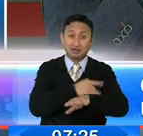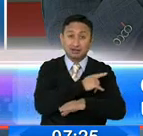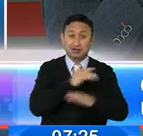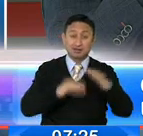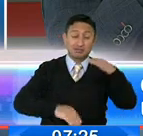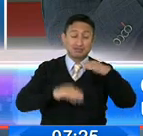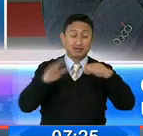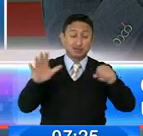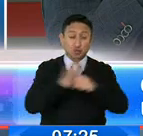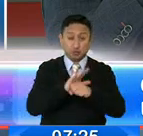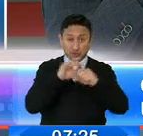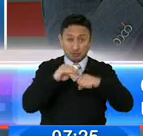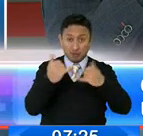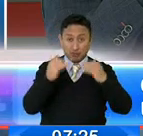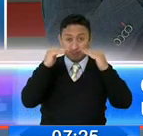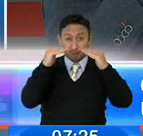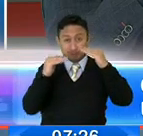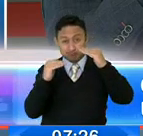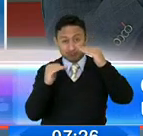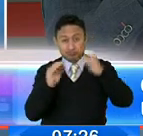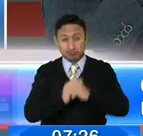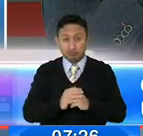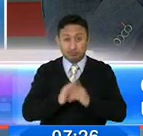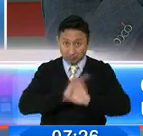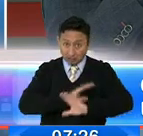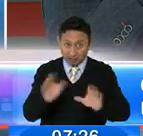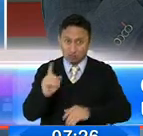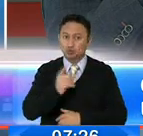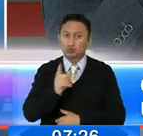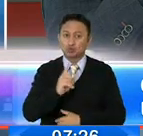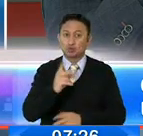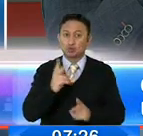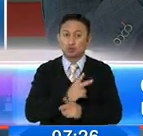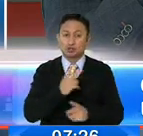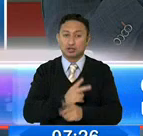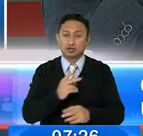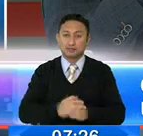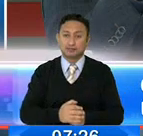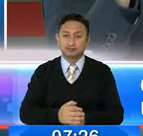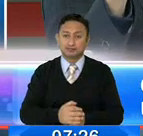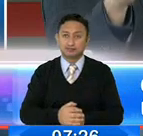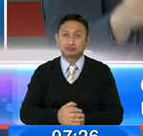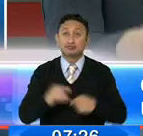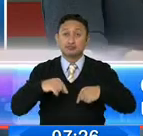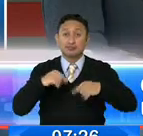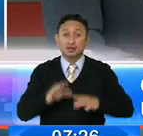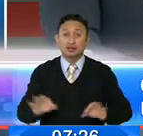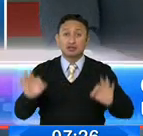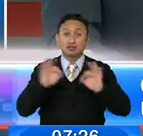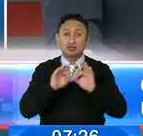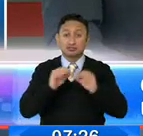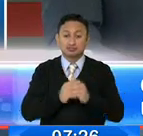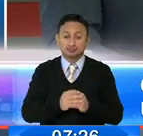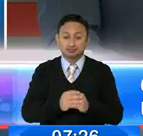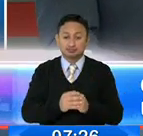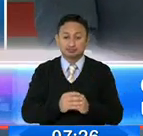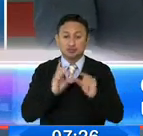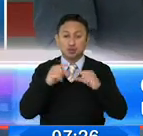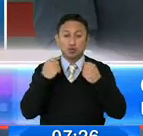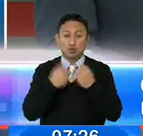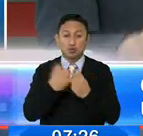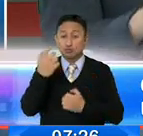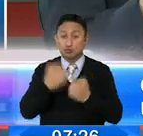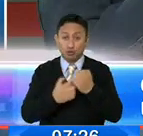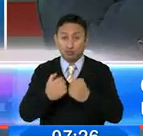pero eso no quiere decir que ya ha pasado todo esto. Entonces, para no seguir incrementando estas medidas que a muchos gremios les está